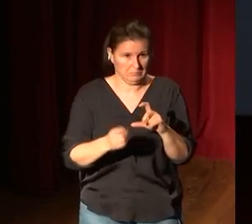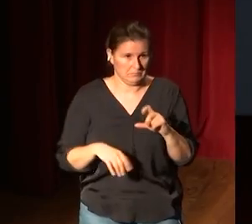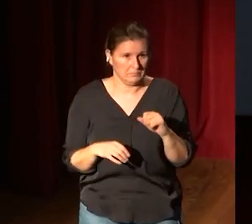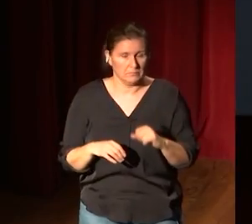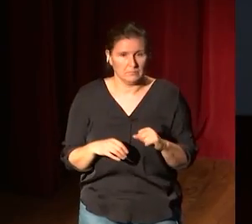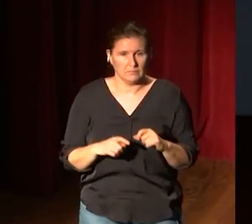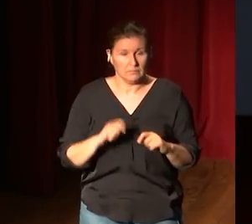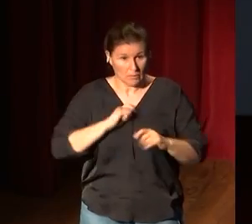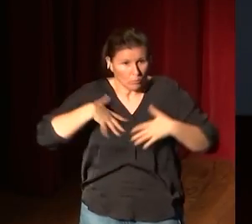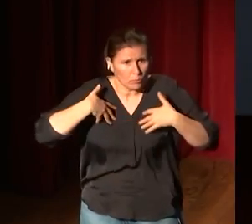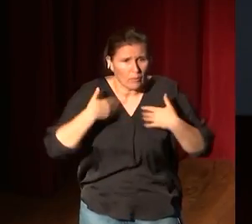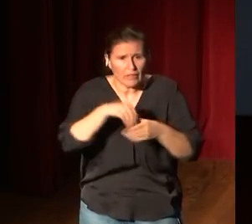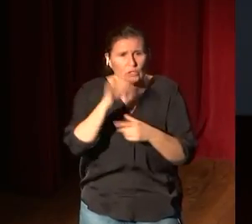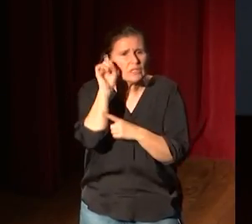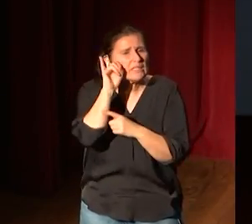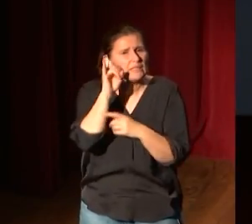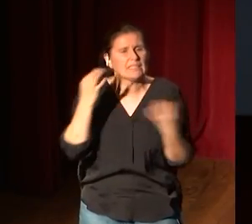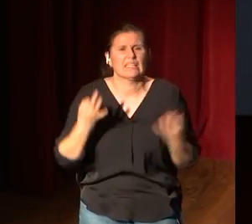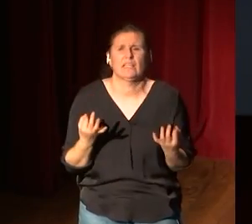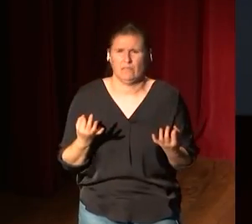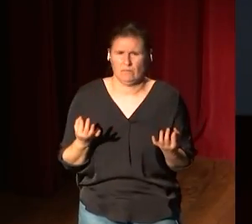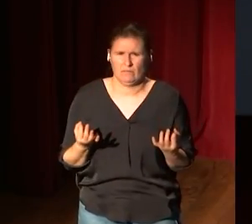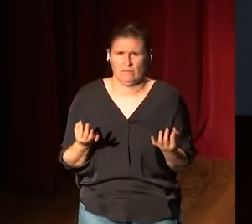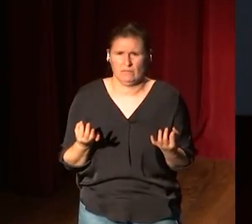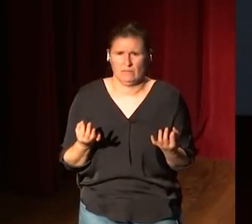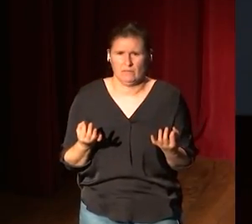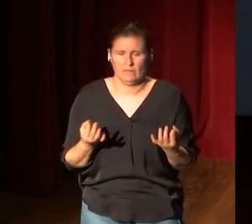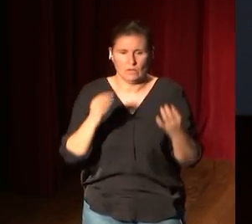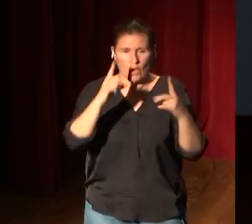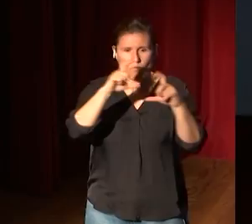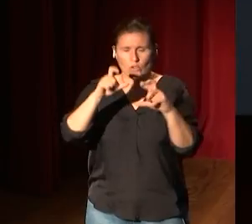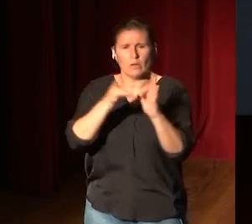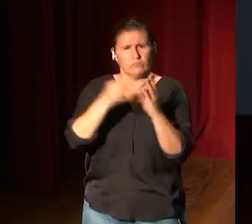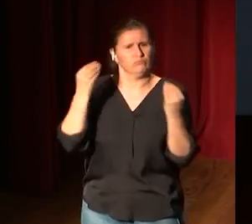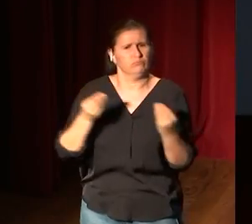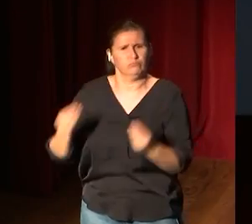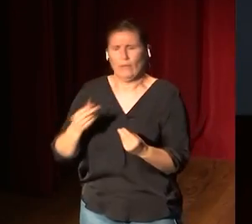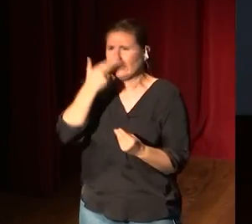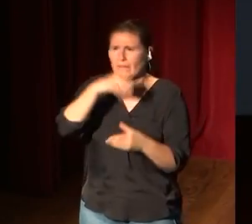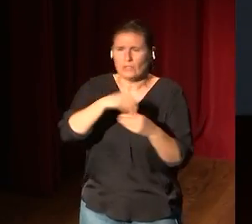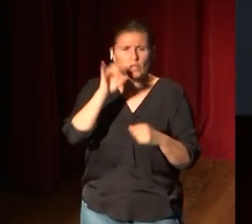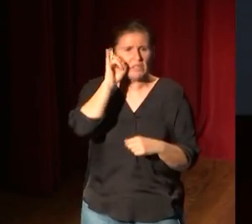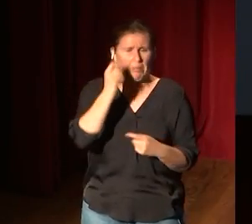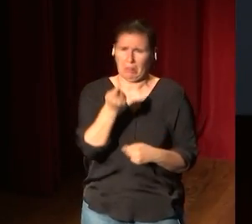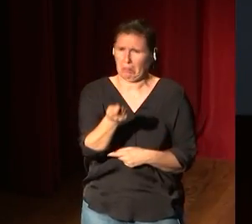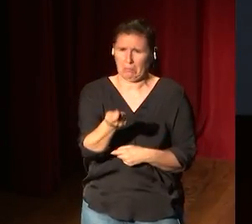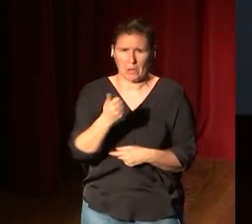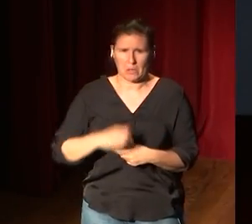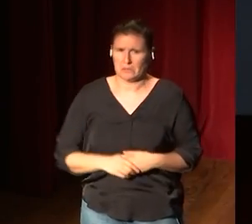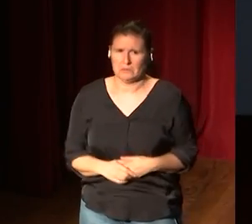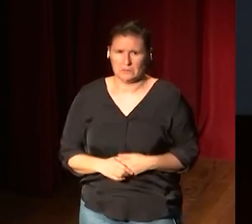¿Qué nos conmueve realmente en Instagram? Hay pocos fotógrafos buenos, interesantes en Instagram. ¿Por qué?